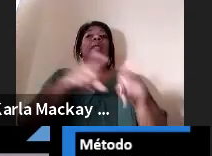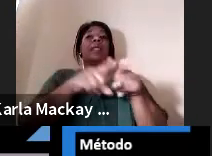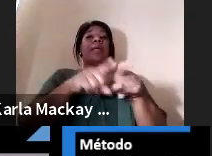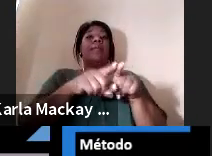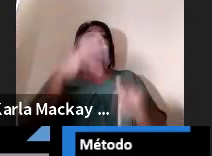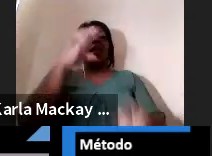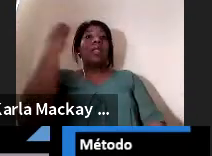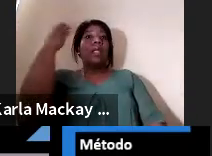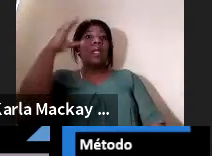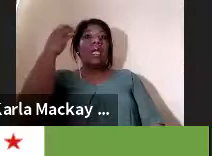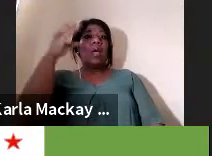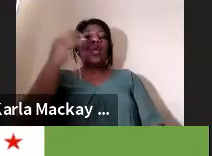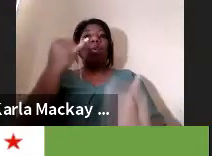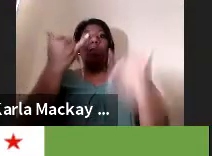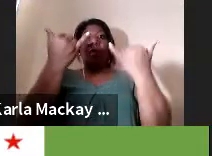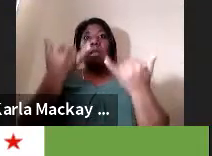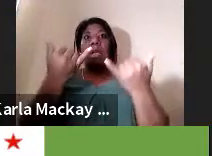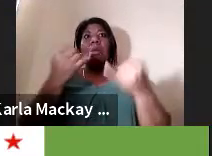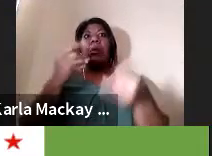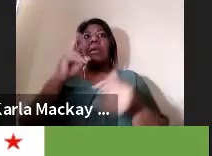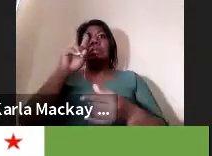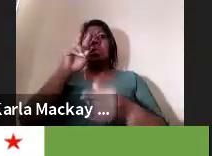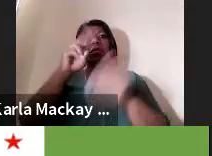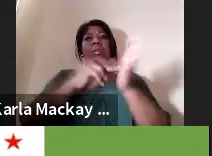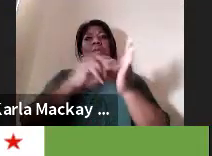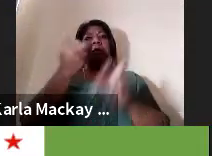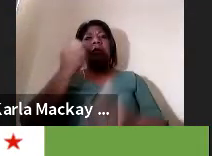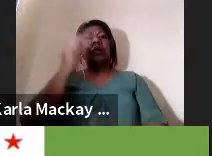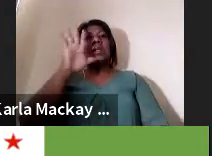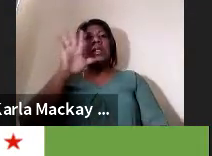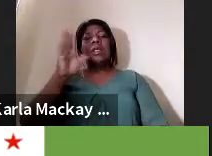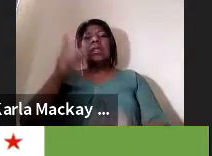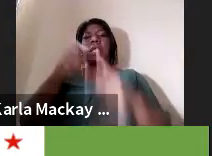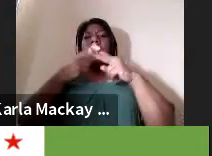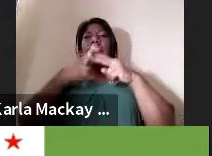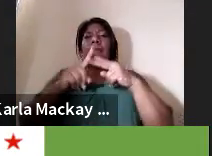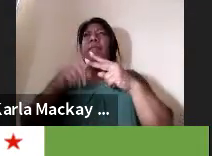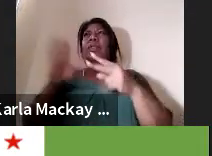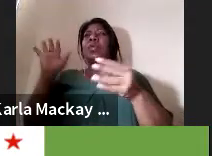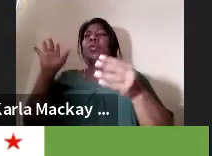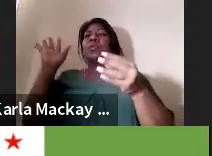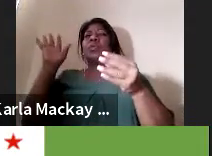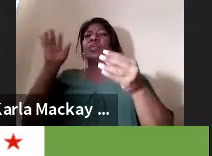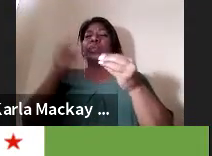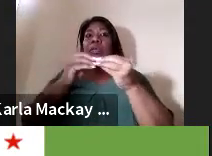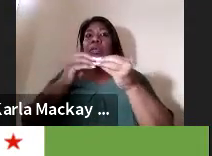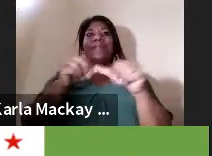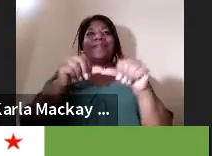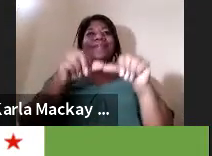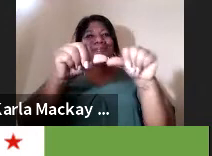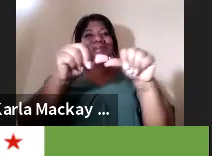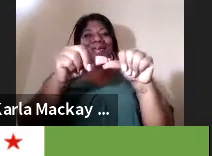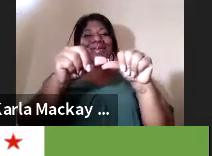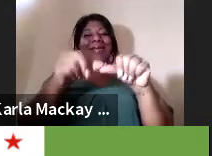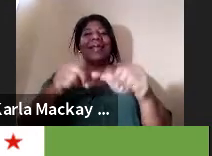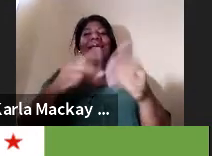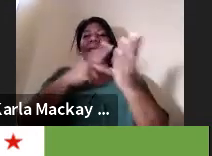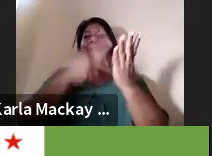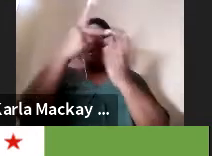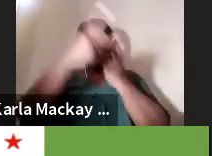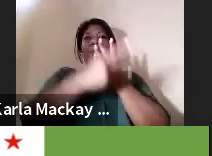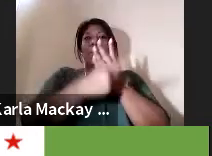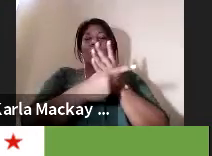a la fecha. Bien, conversemos ahora un poquito sobre dónde y cómo surge. Bueno, nosotros